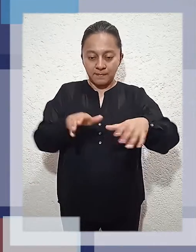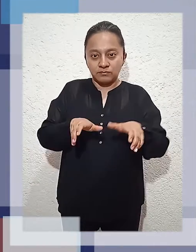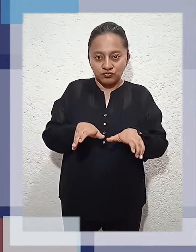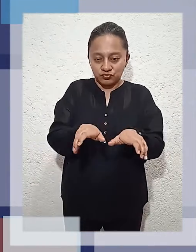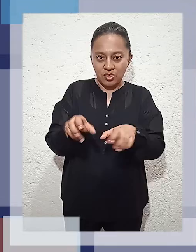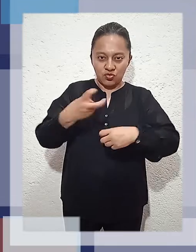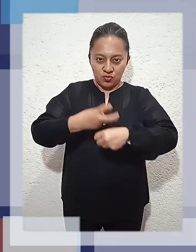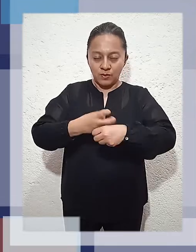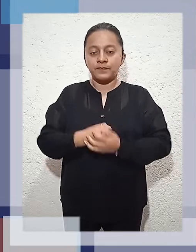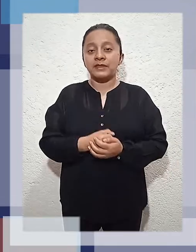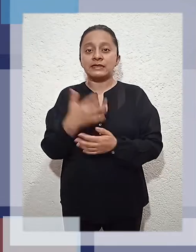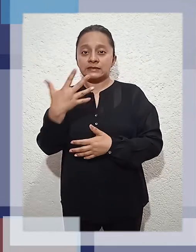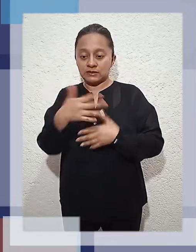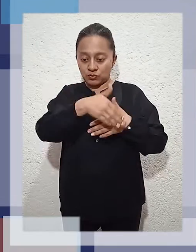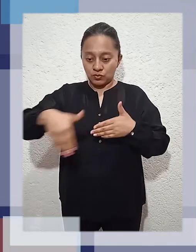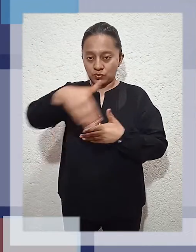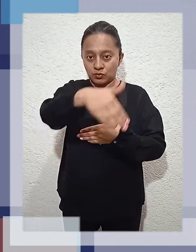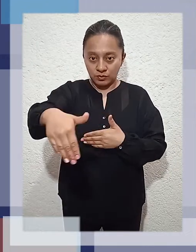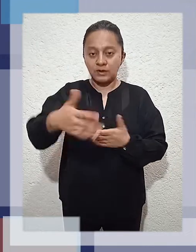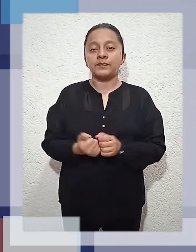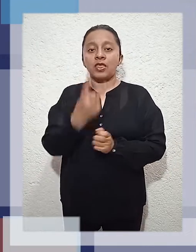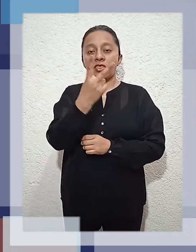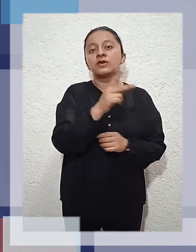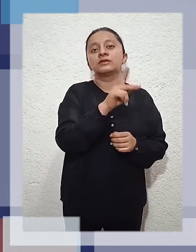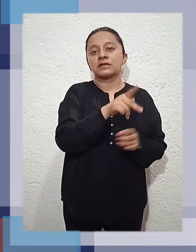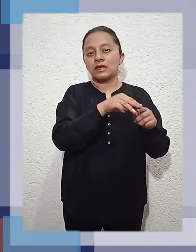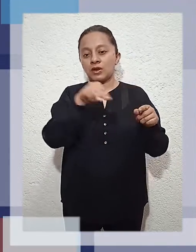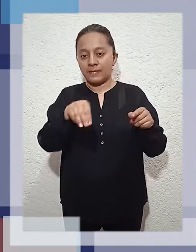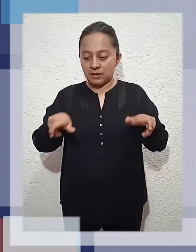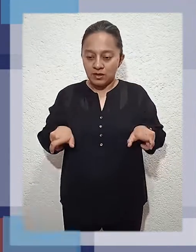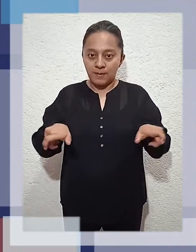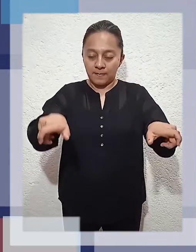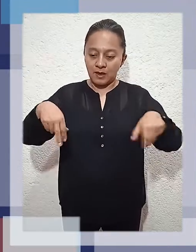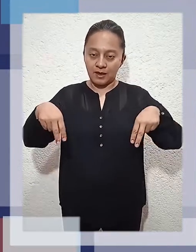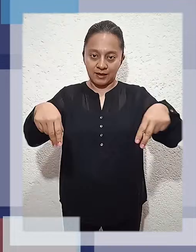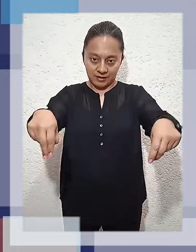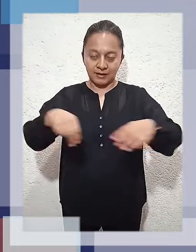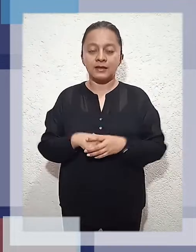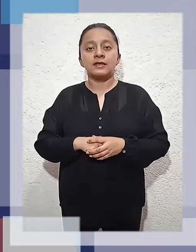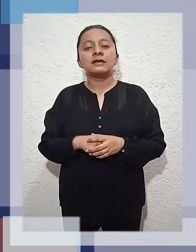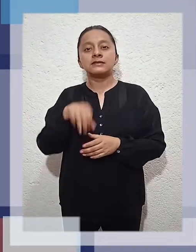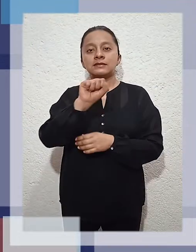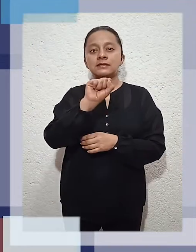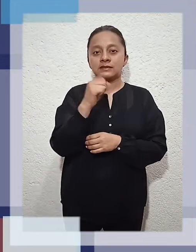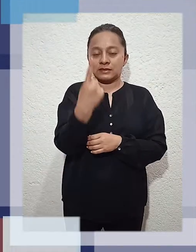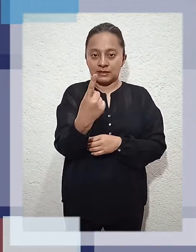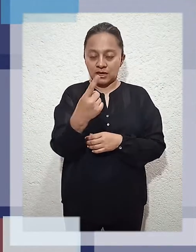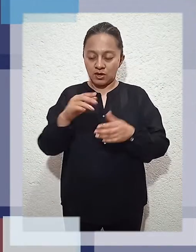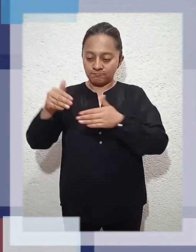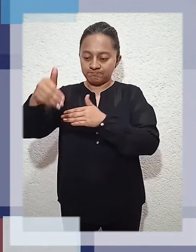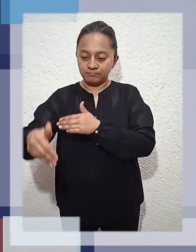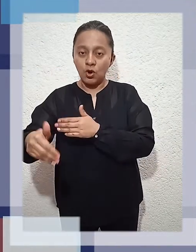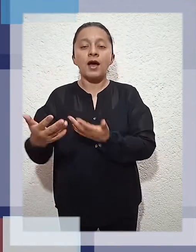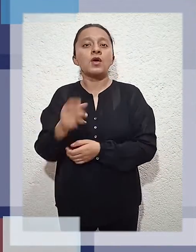de banquetas y guarniciones, 61 volardos y 1.5 kilómetros de pintura. Durante la entrega de obra, el mandatorio estatal